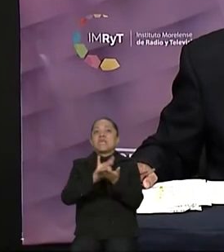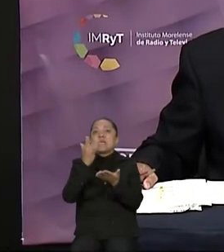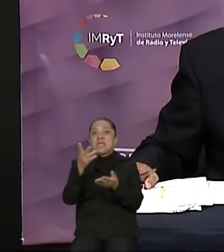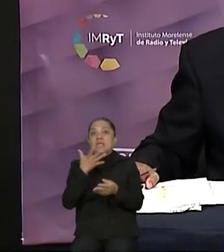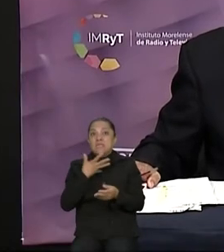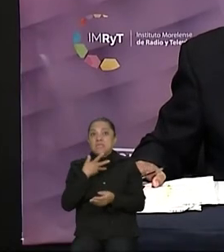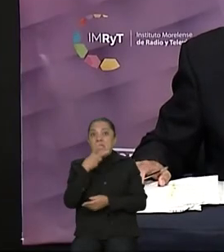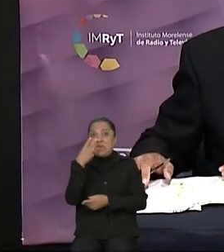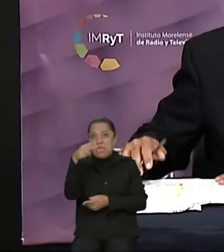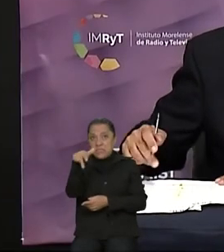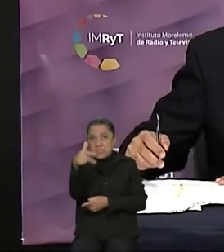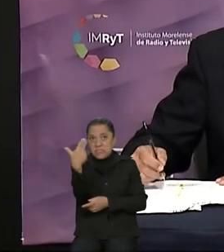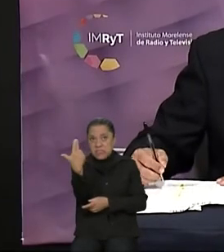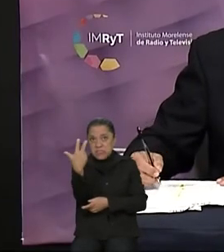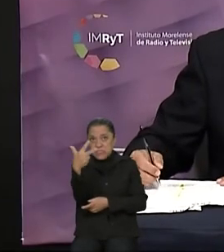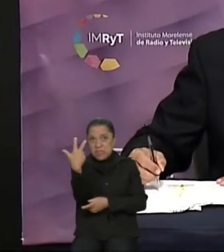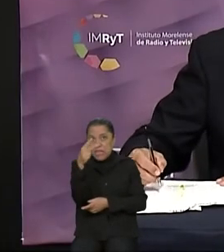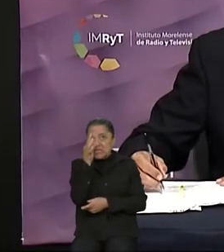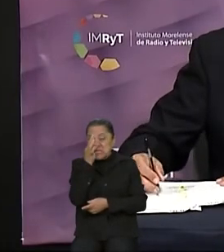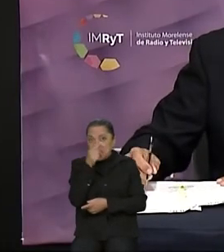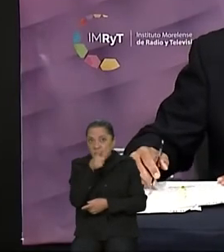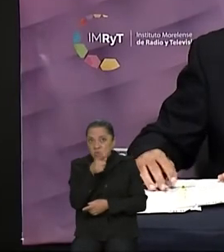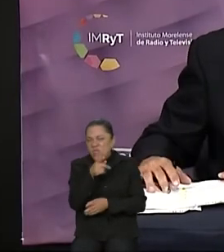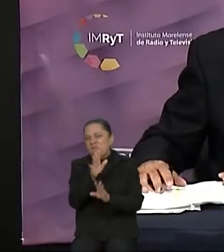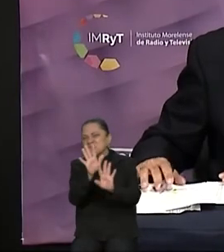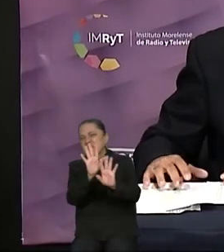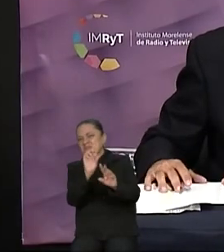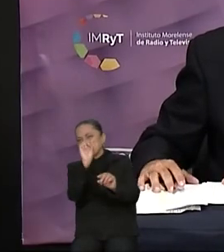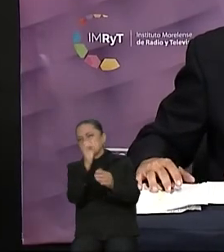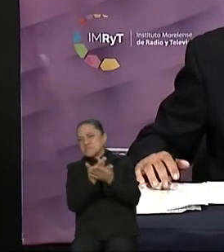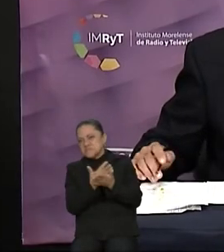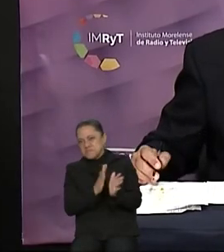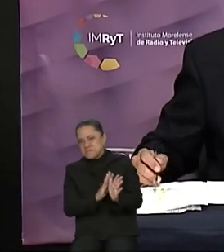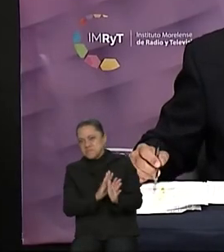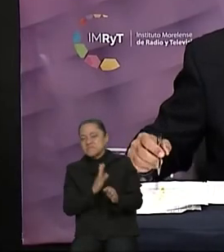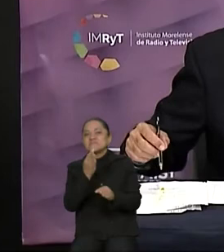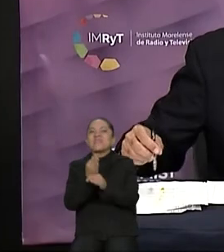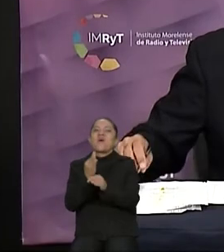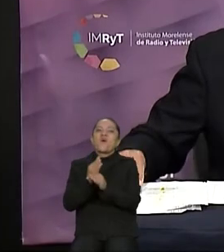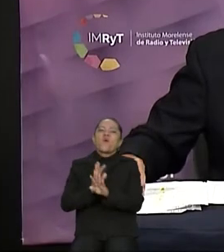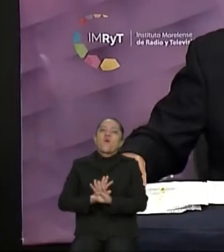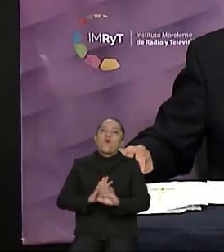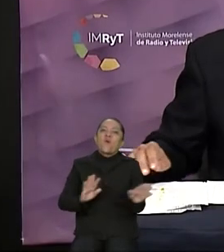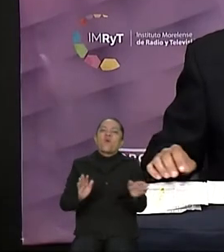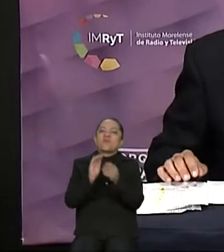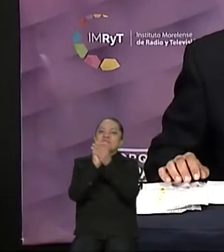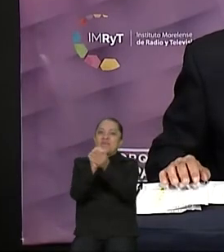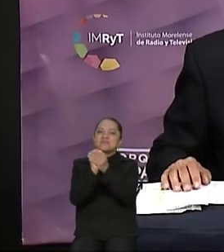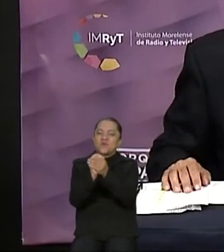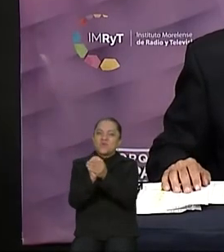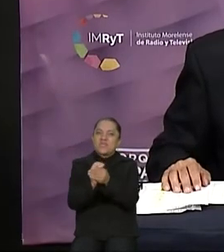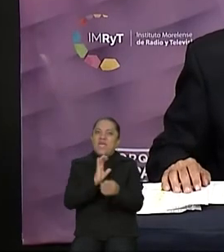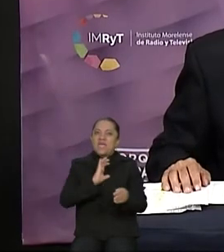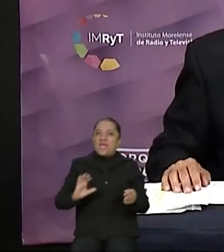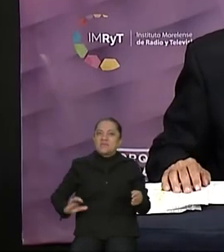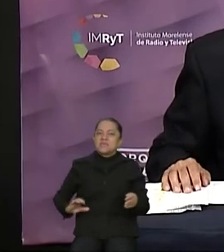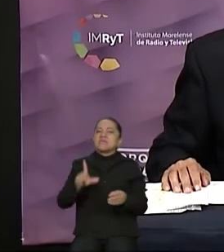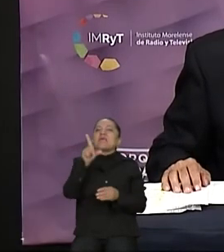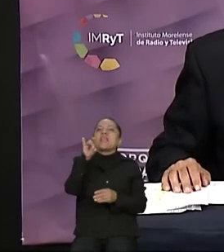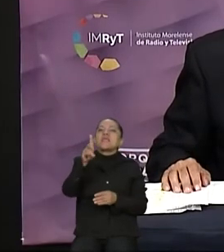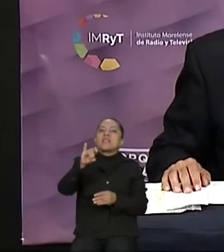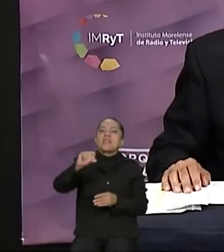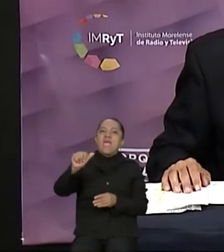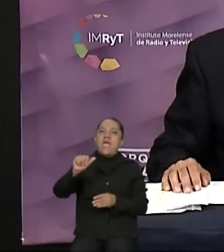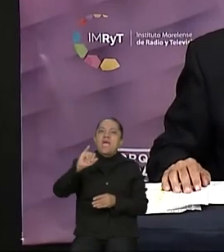¿Está bien? Gracias. Perfecto. Es momento ahora, de acuerdo al sorteo, de la candidata Lilia Ibarra Campos,